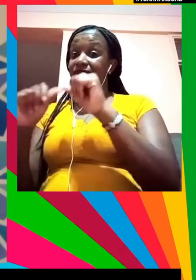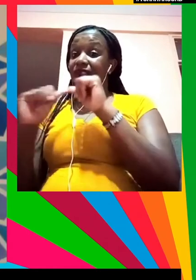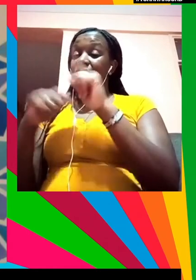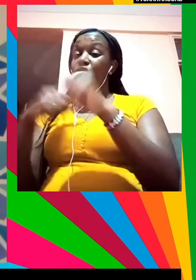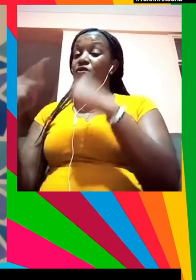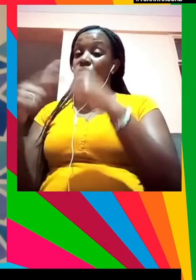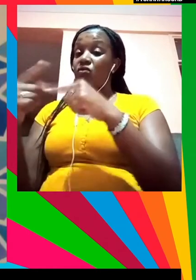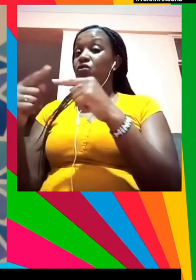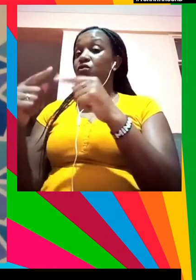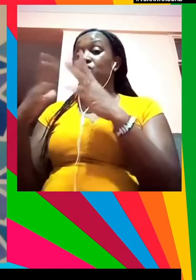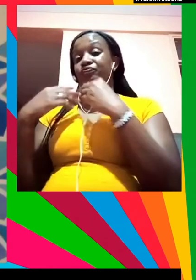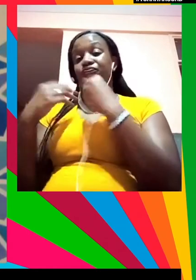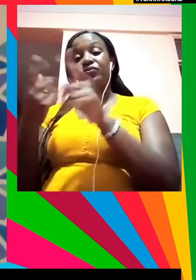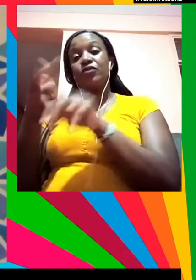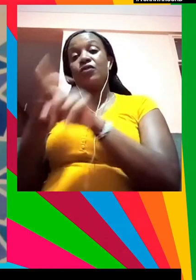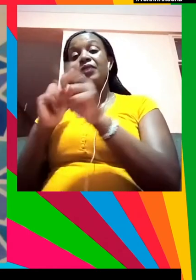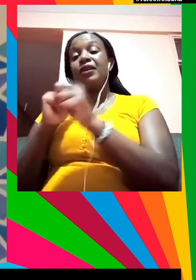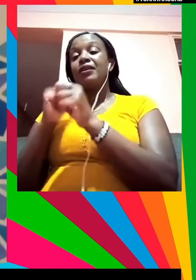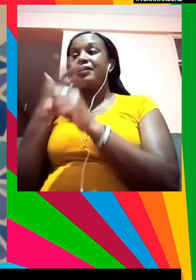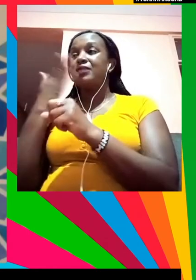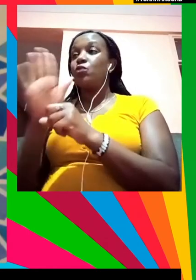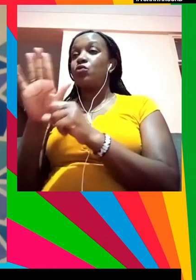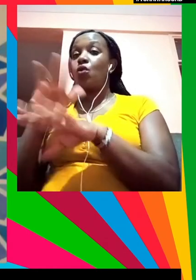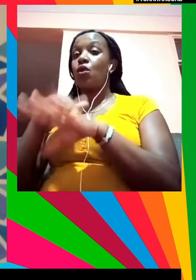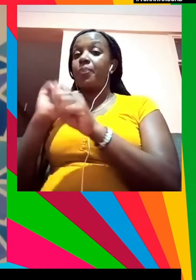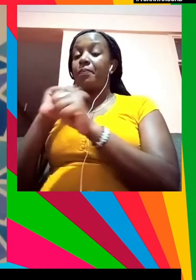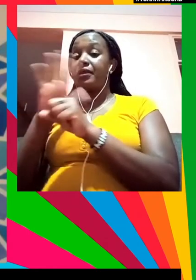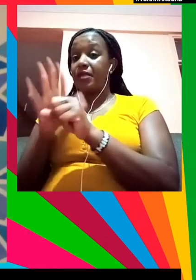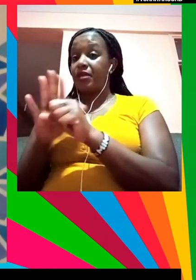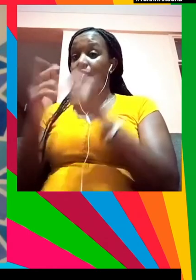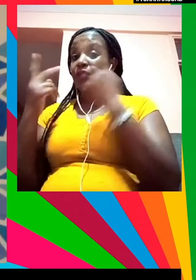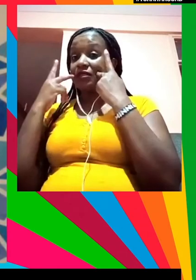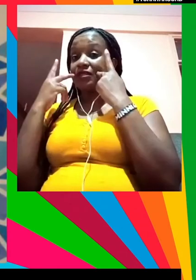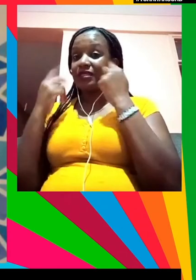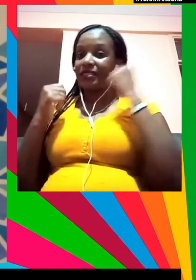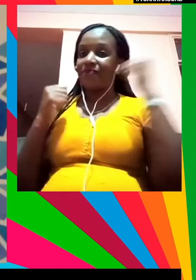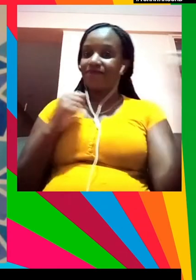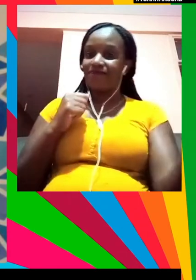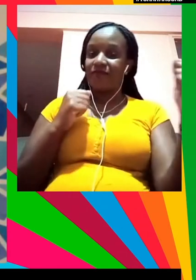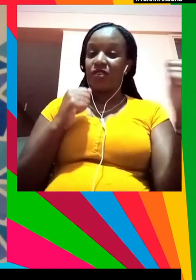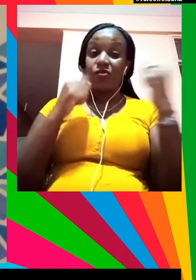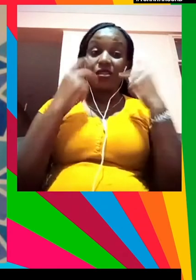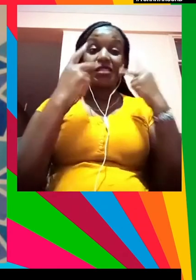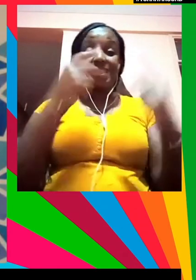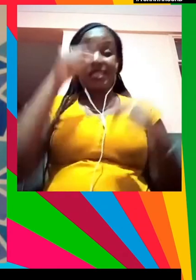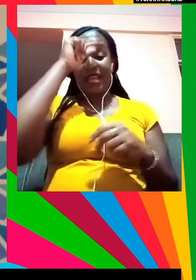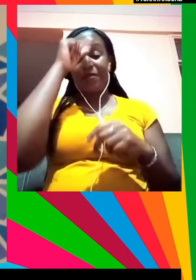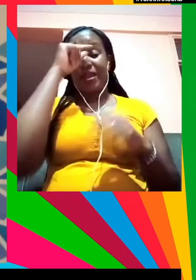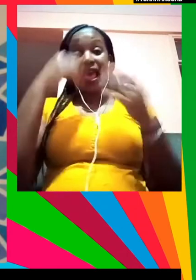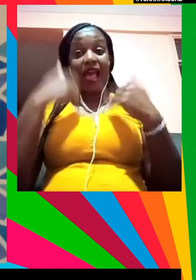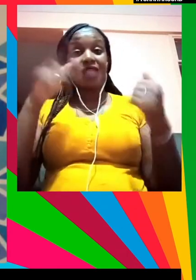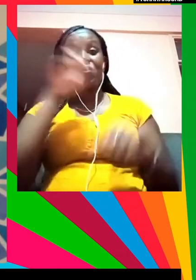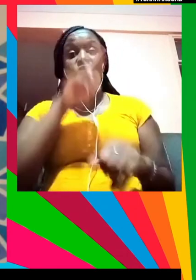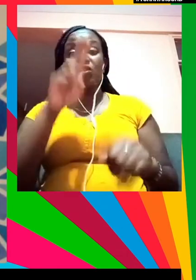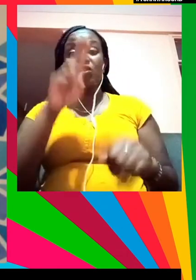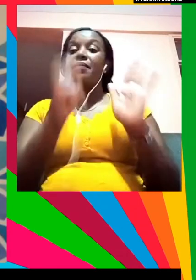y que se han hecho muchas cosas para responder a la pandemia y por otra parte vemos que los gobiernos han utilizado las leyes